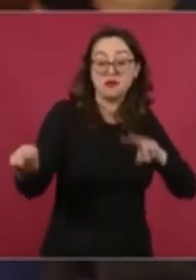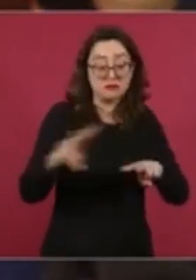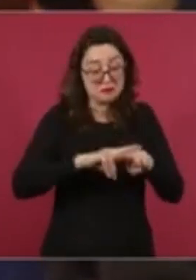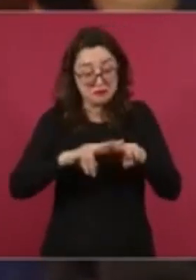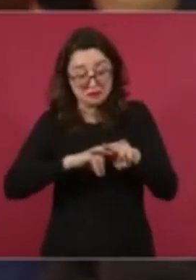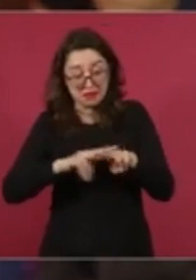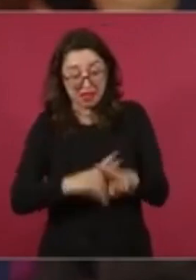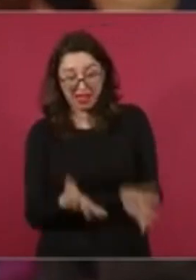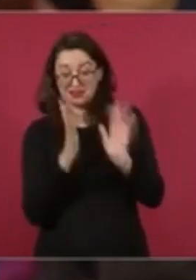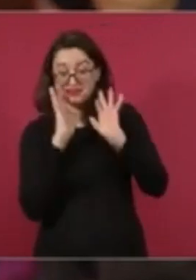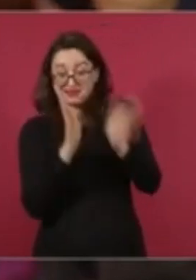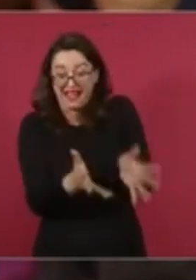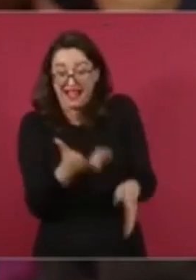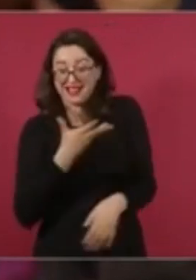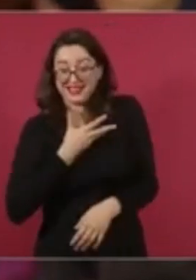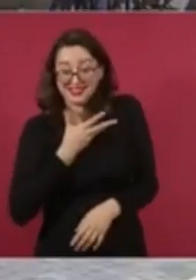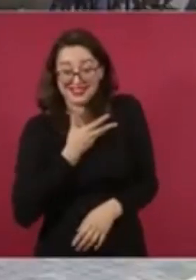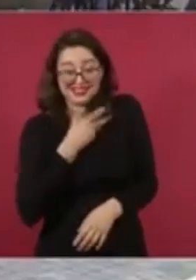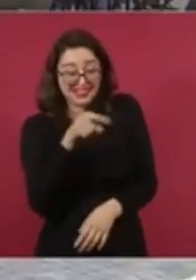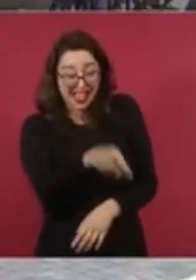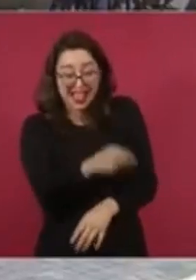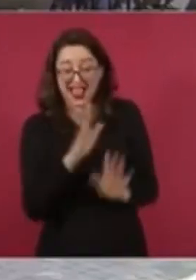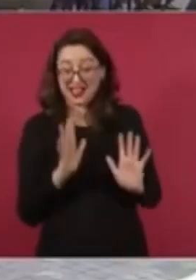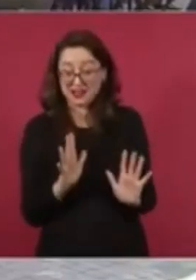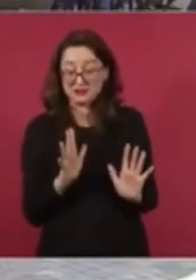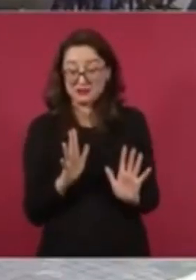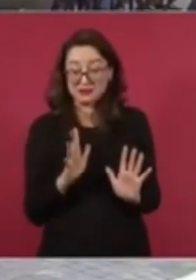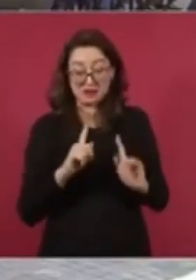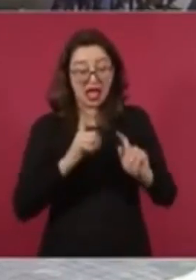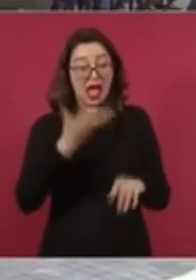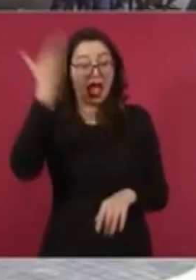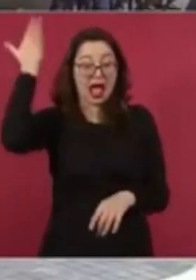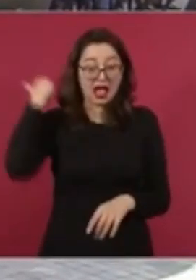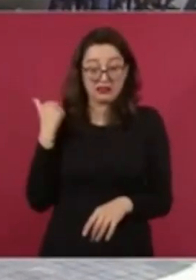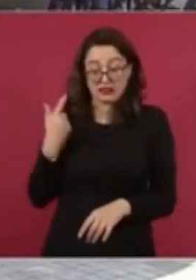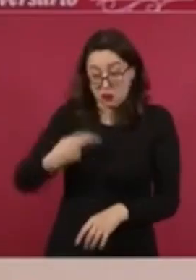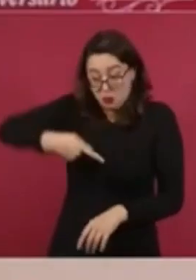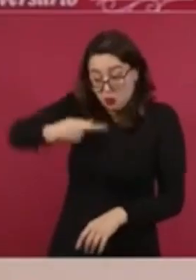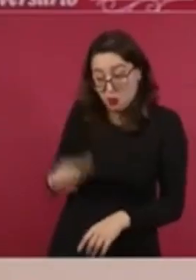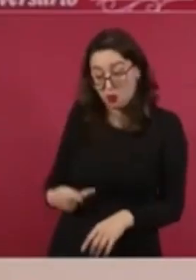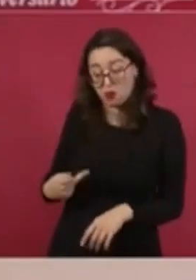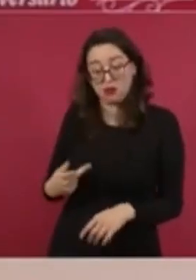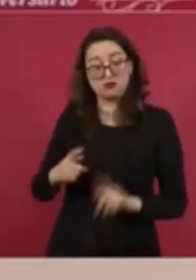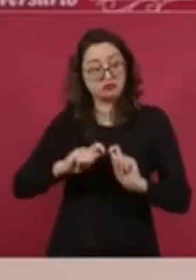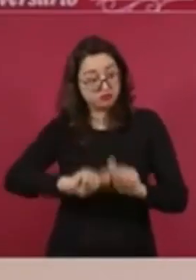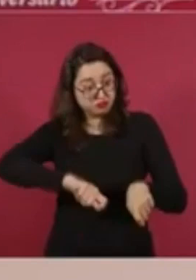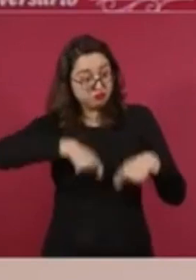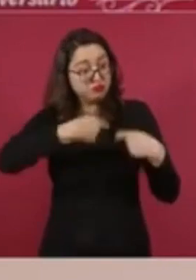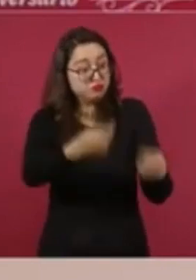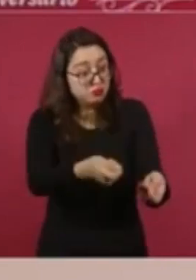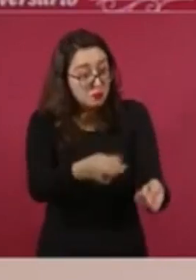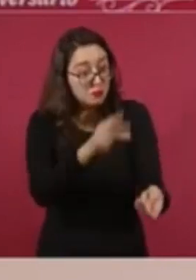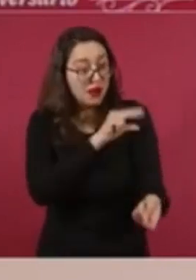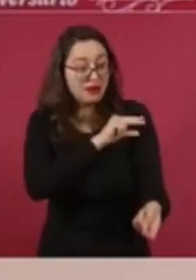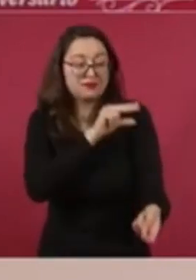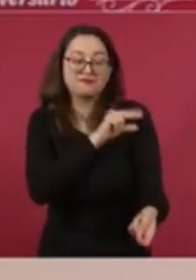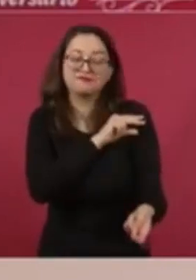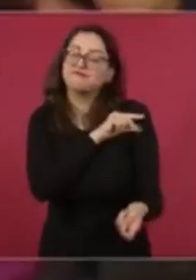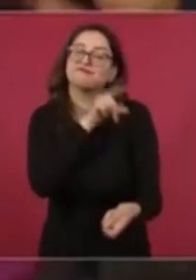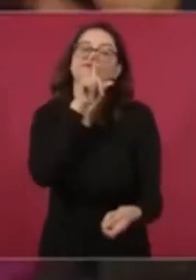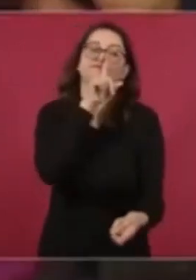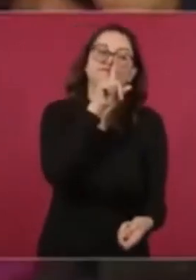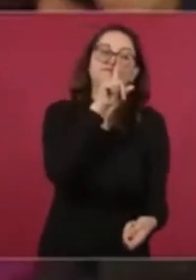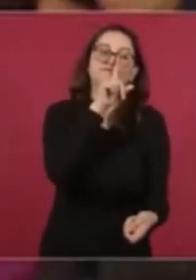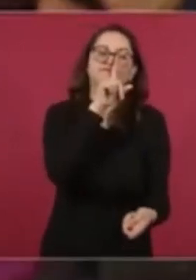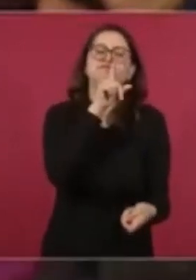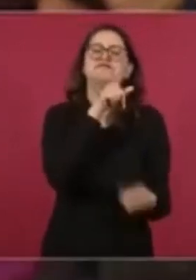férreas e instalaciones que fueron concesionadas para servicio de carga, y ahora se